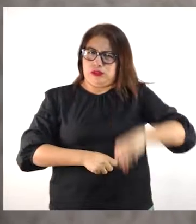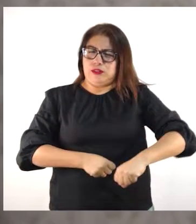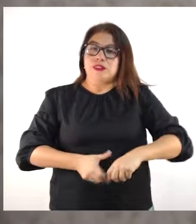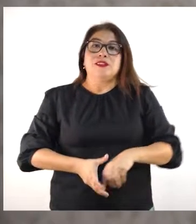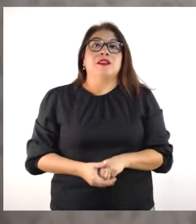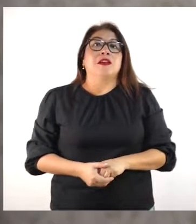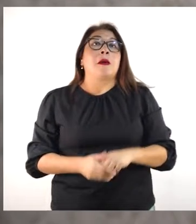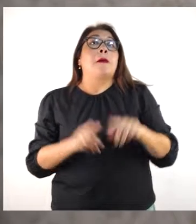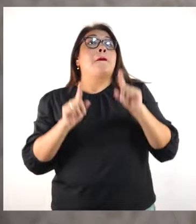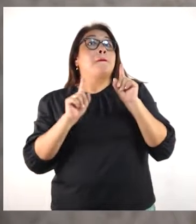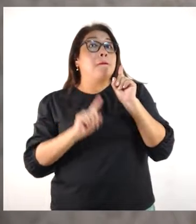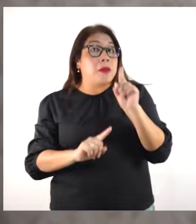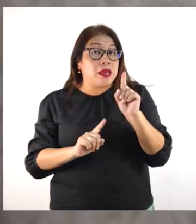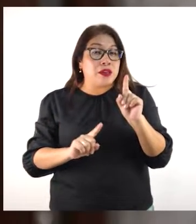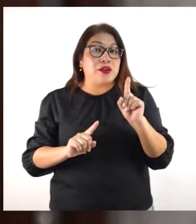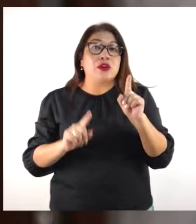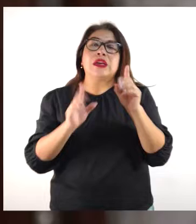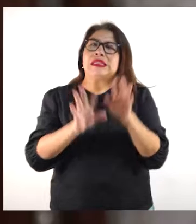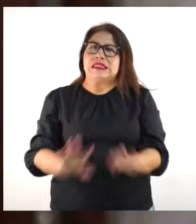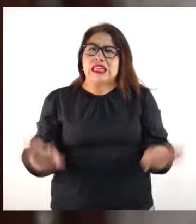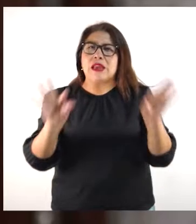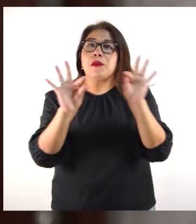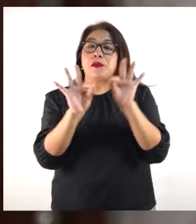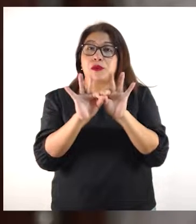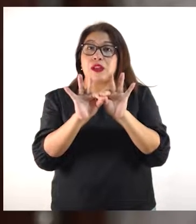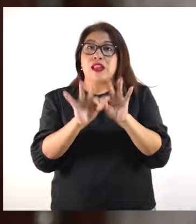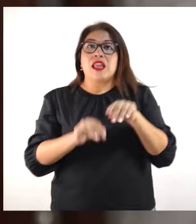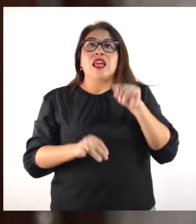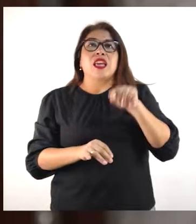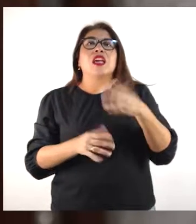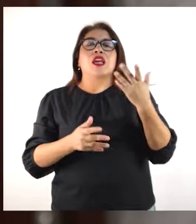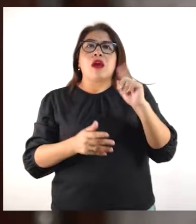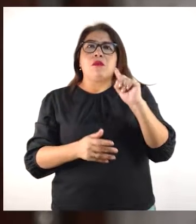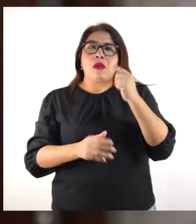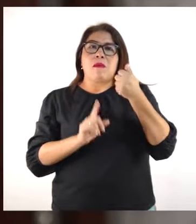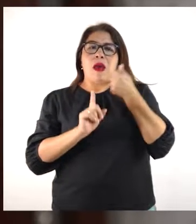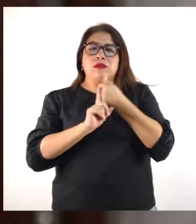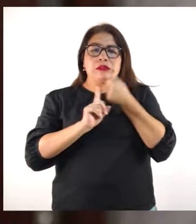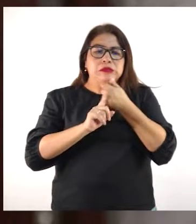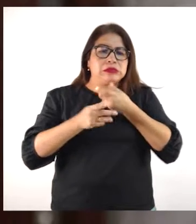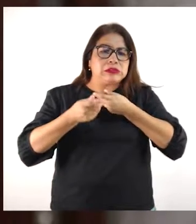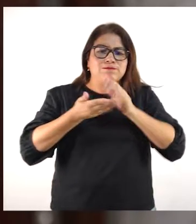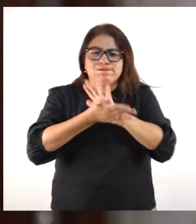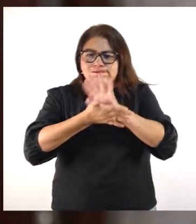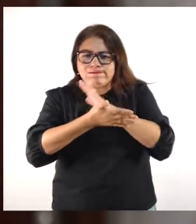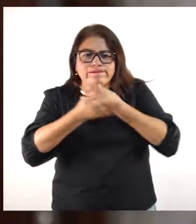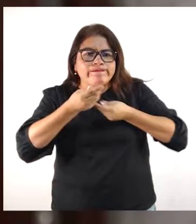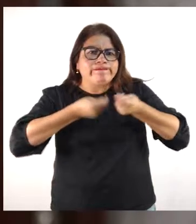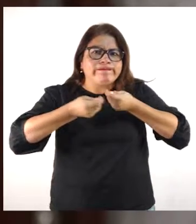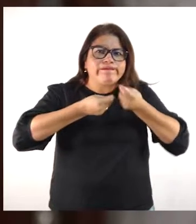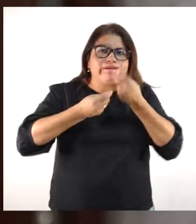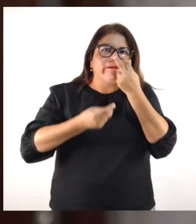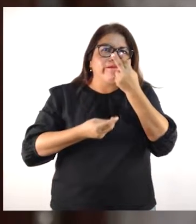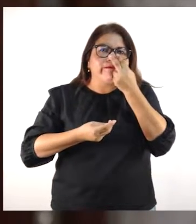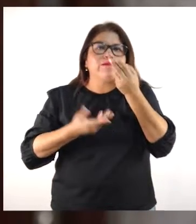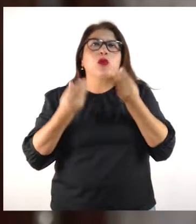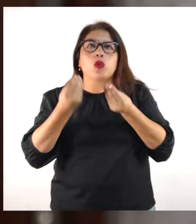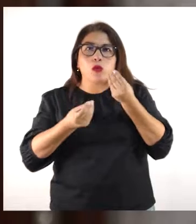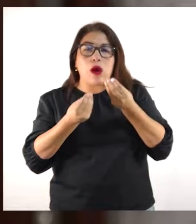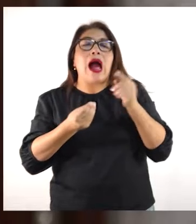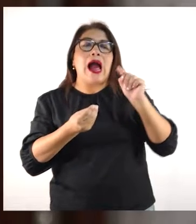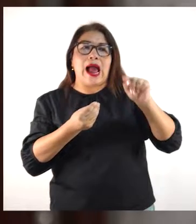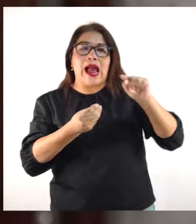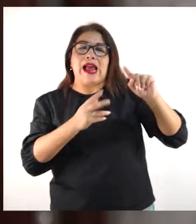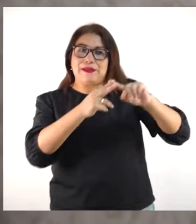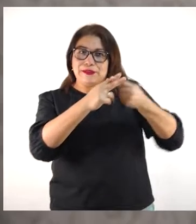mientras tanto, es importante la autogestión. Y para eso justamente están los